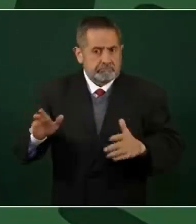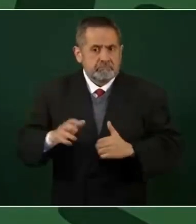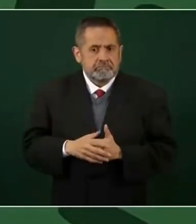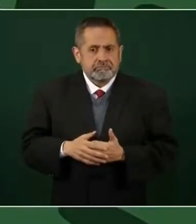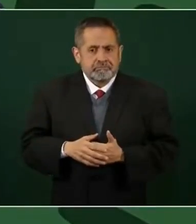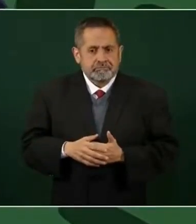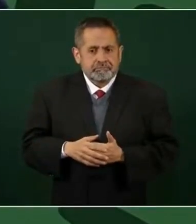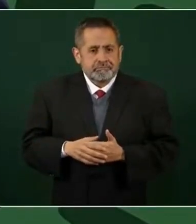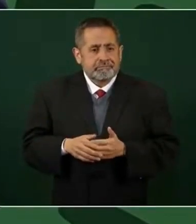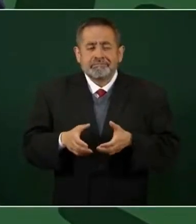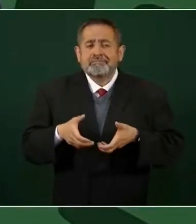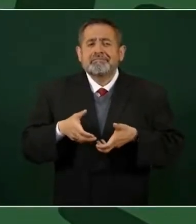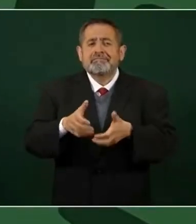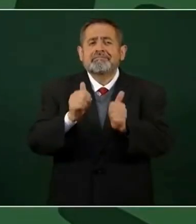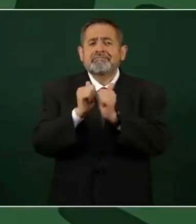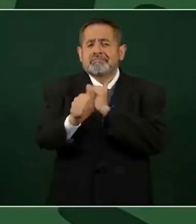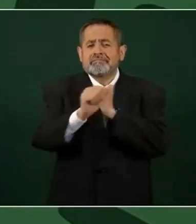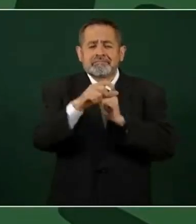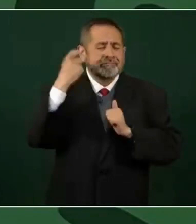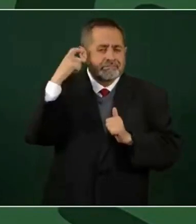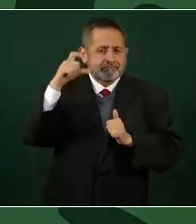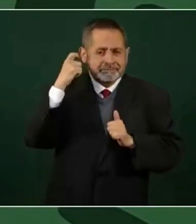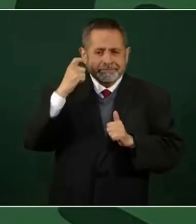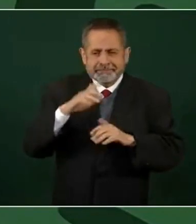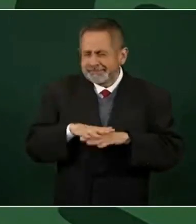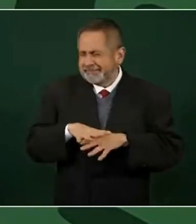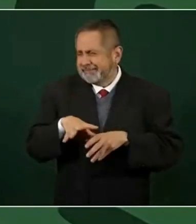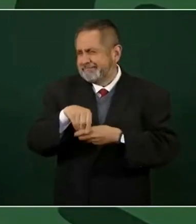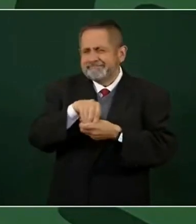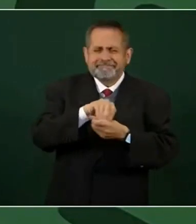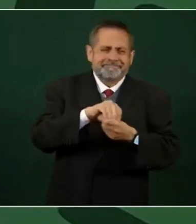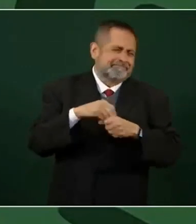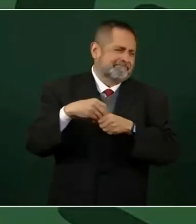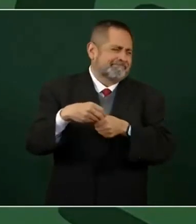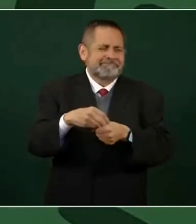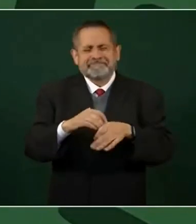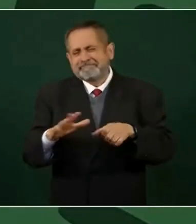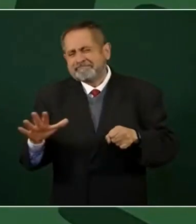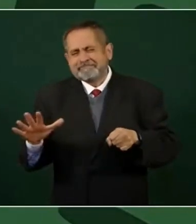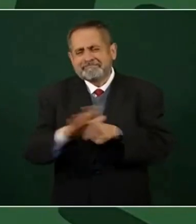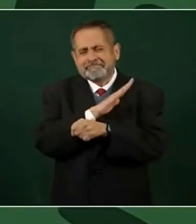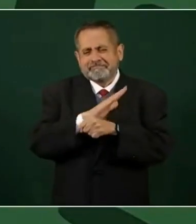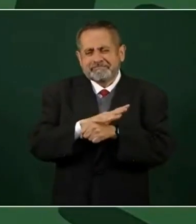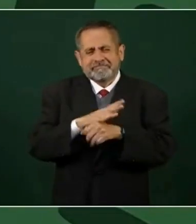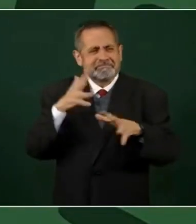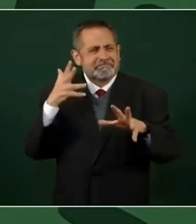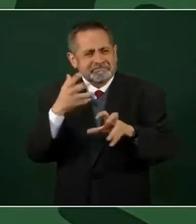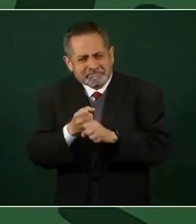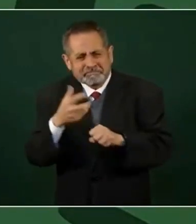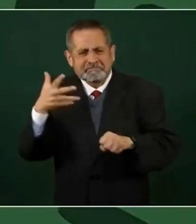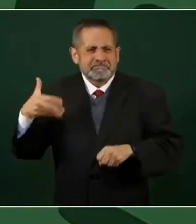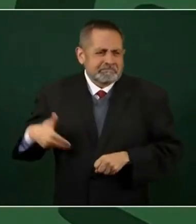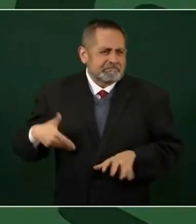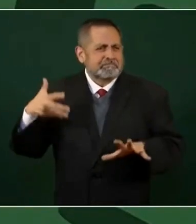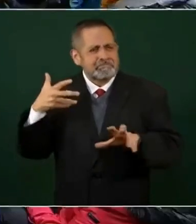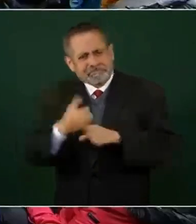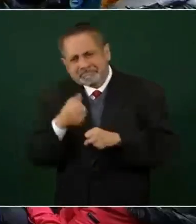carretera de Querétaro está saturada, muchísimos accidentes,